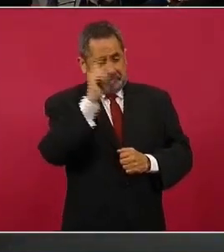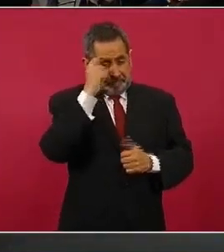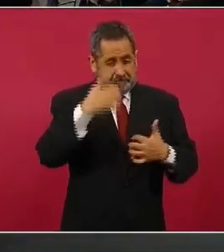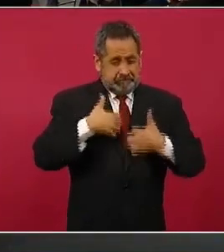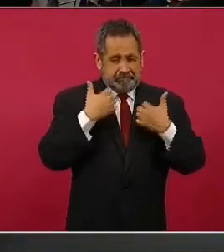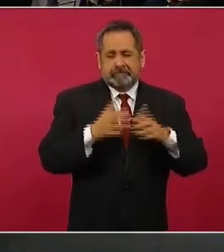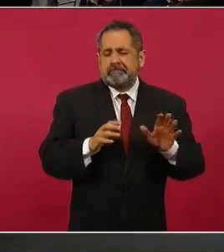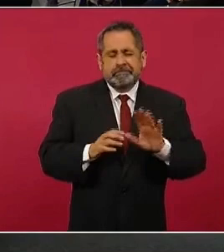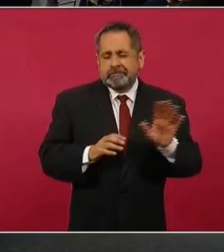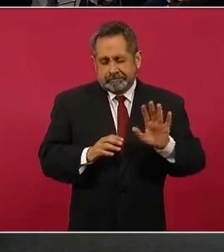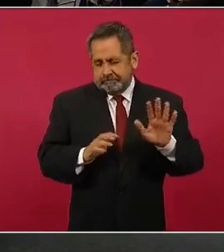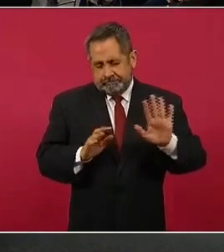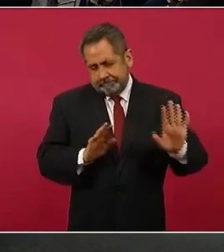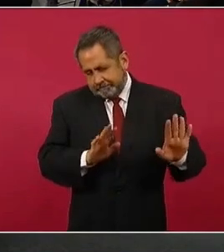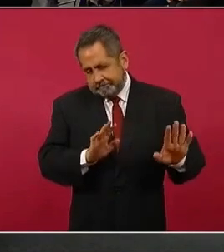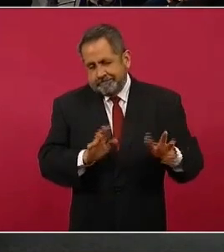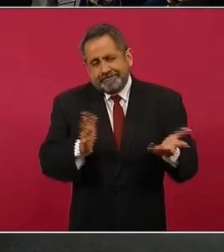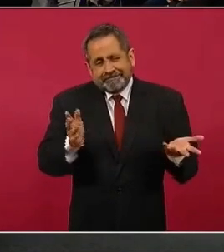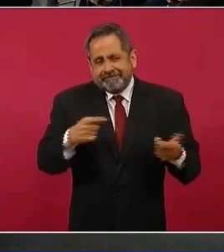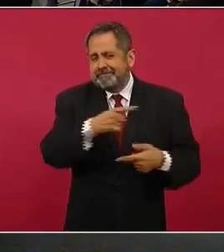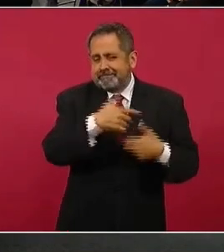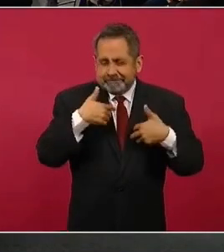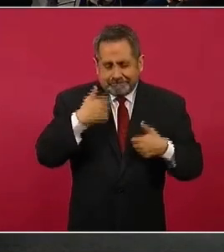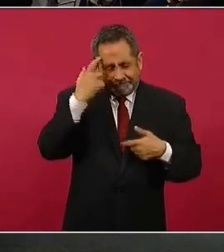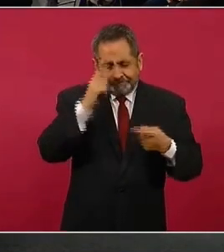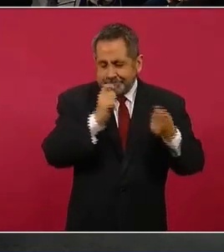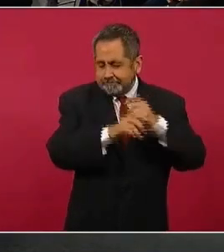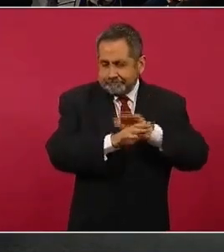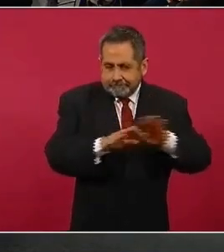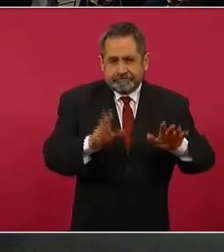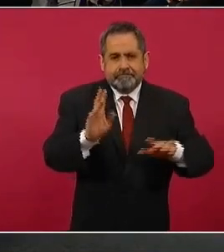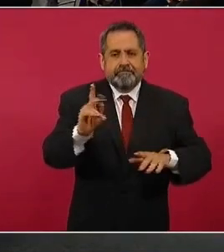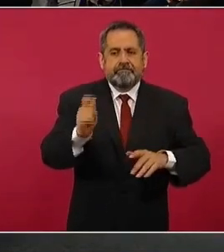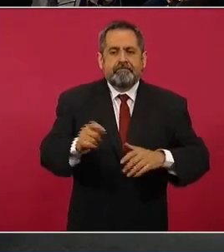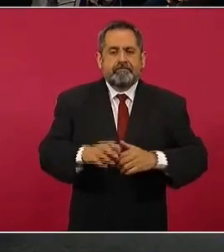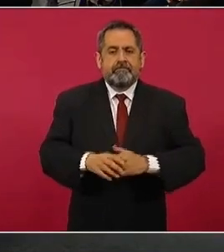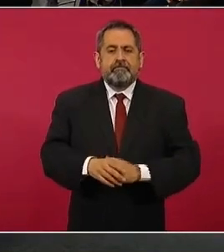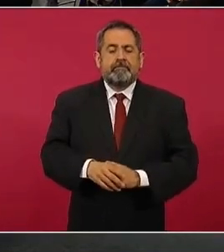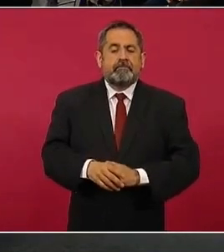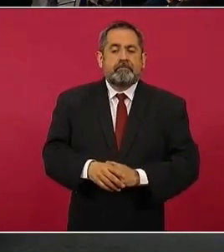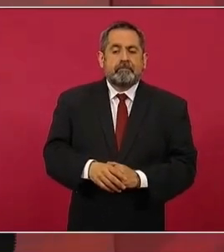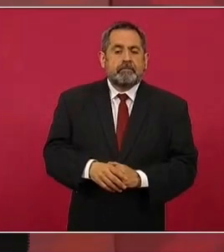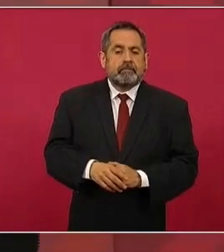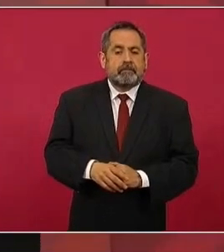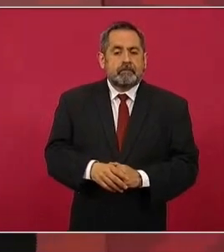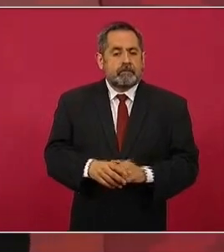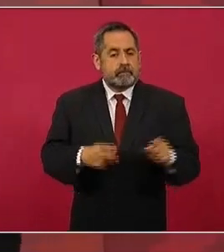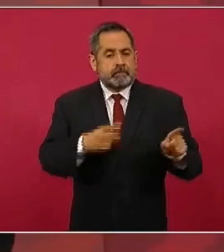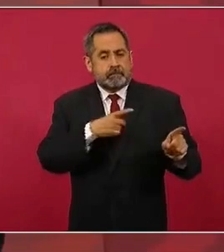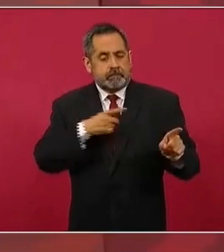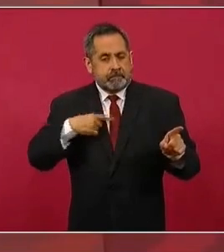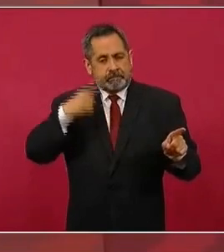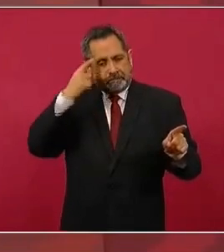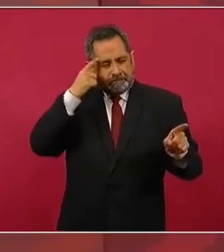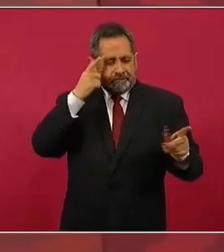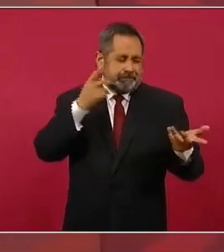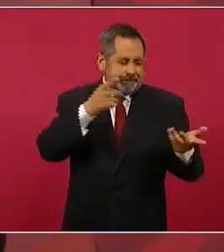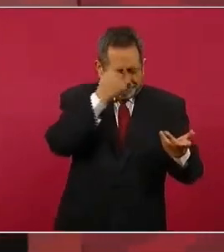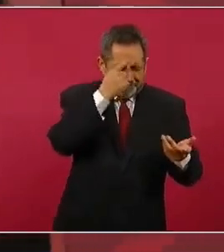además ya deberían de ir cambiando. Y cuando menos tener sentido del humor,